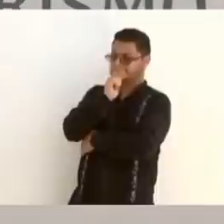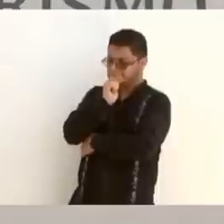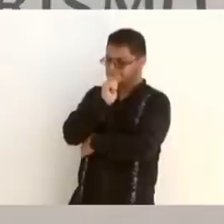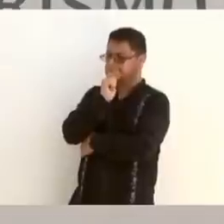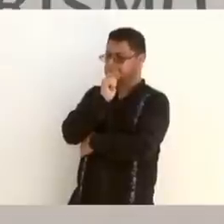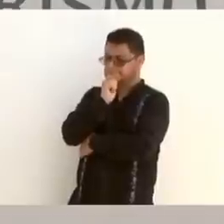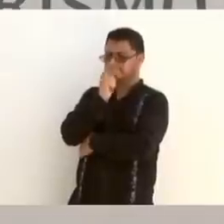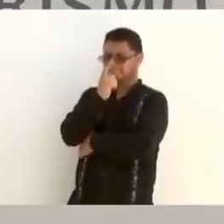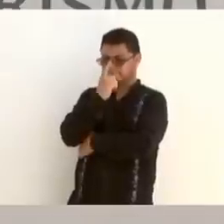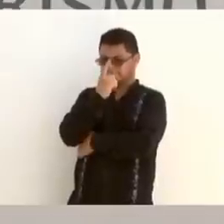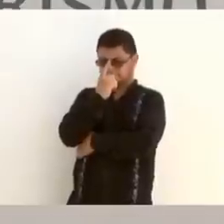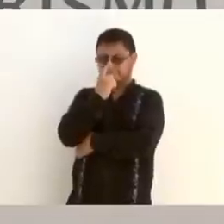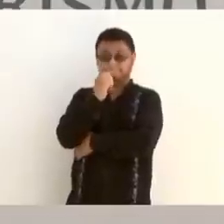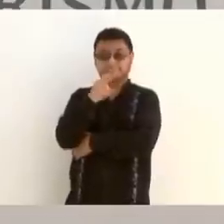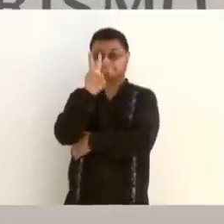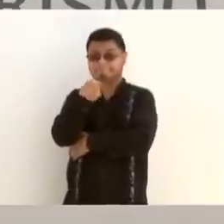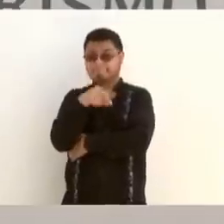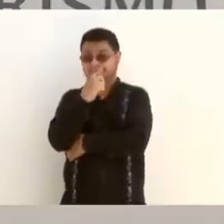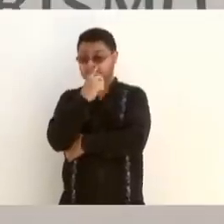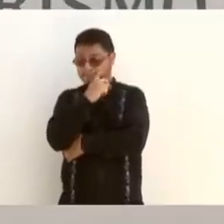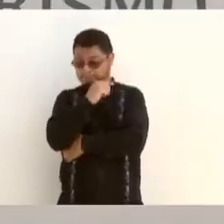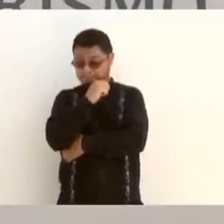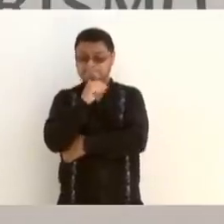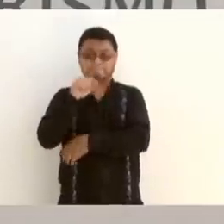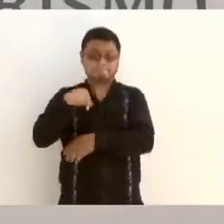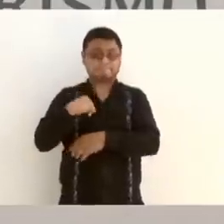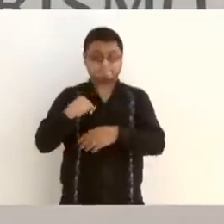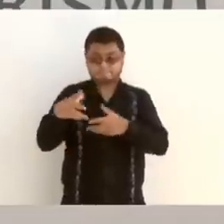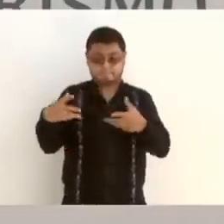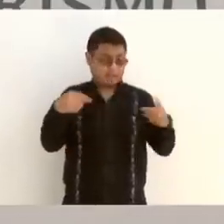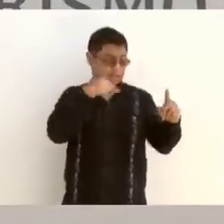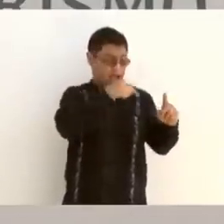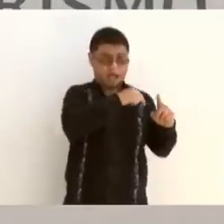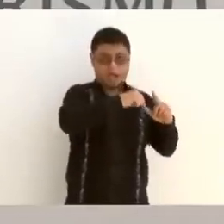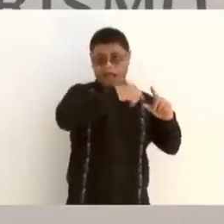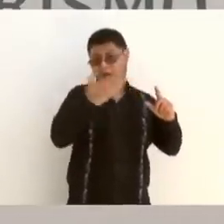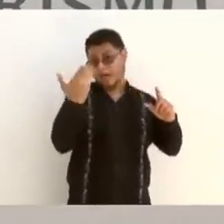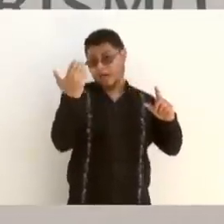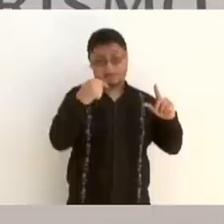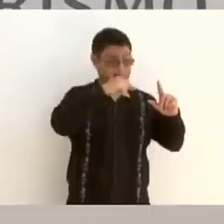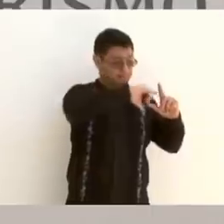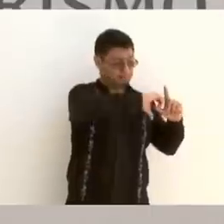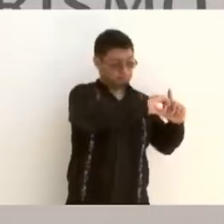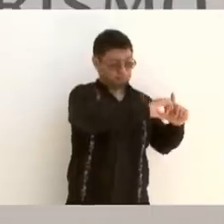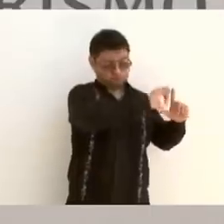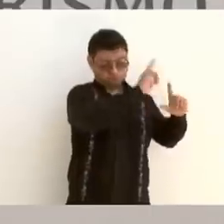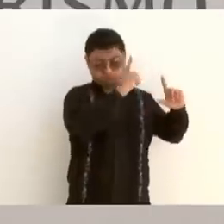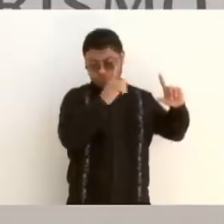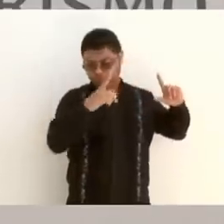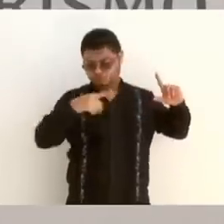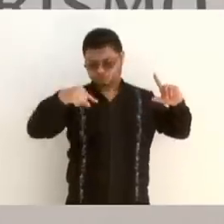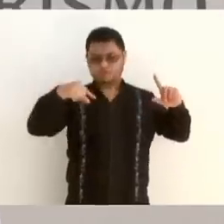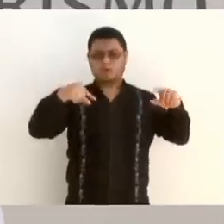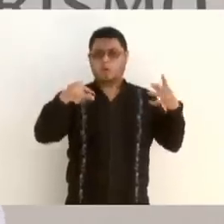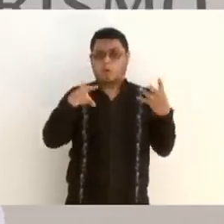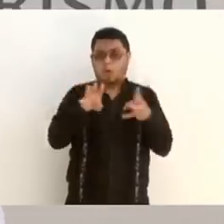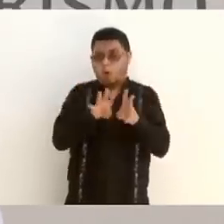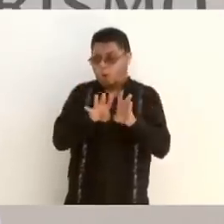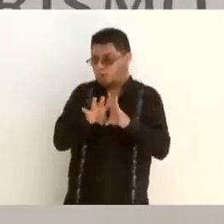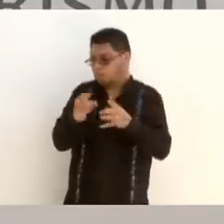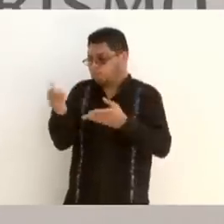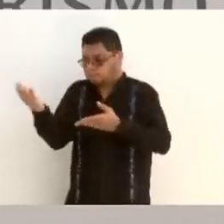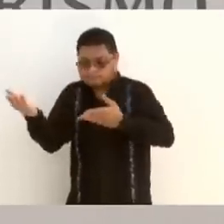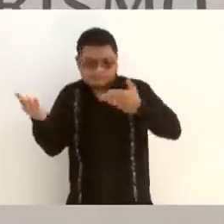comunicó por carretera el sureste. Y era una